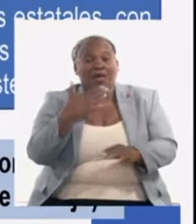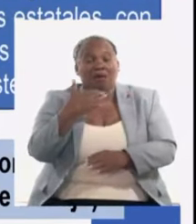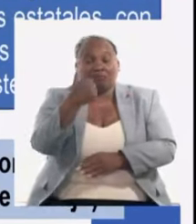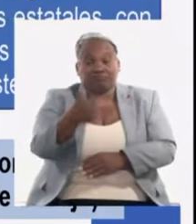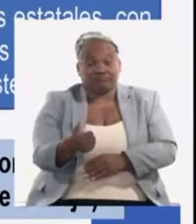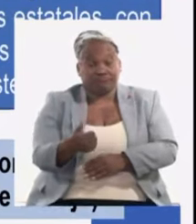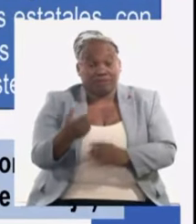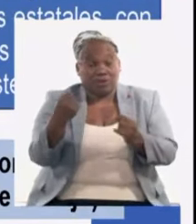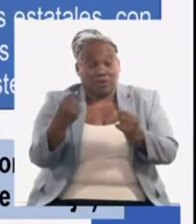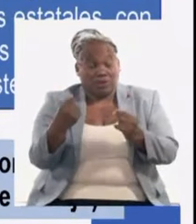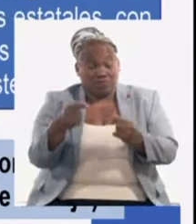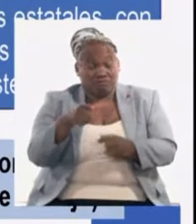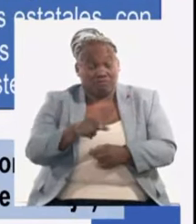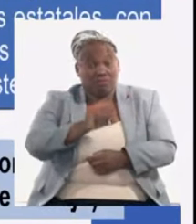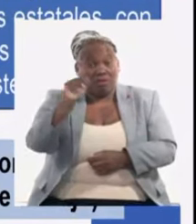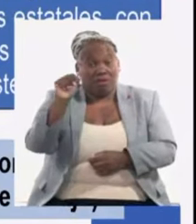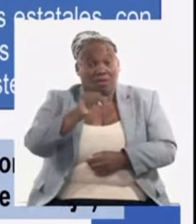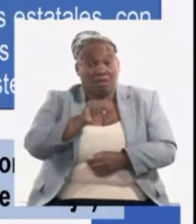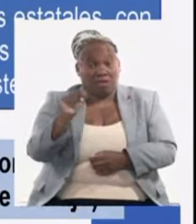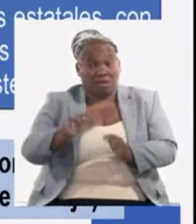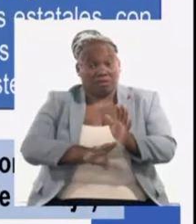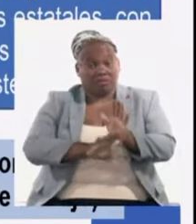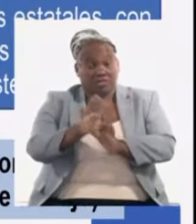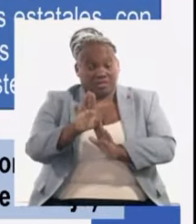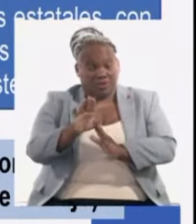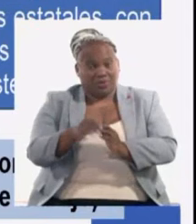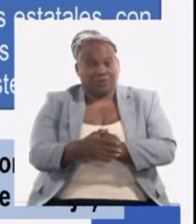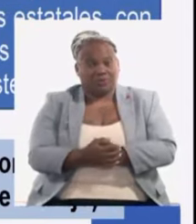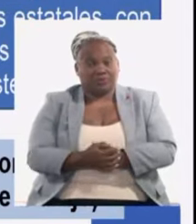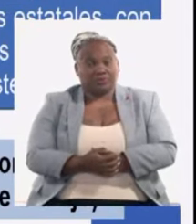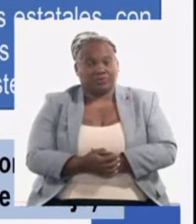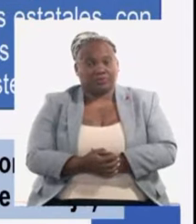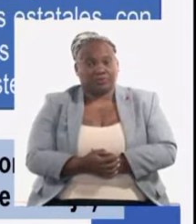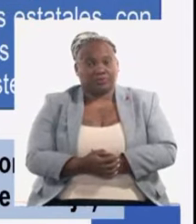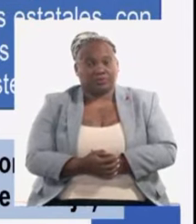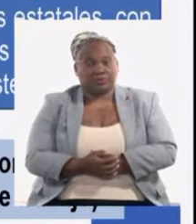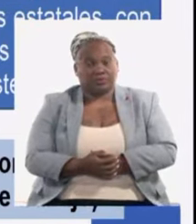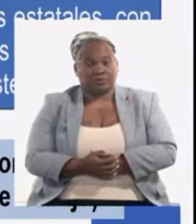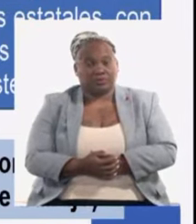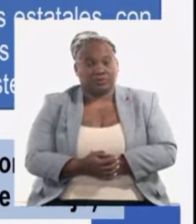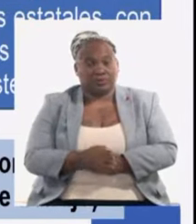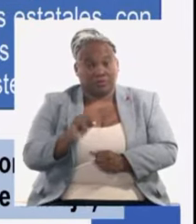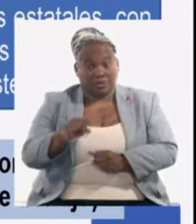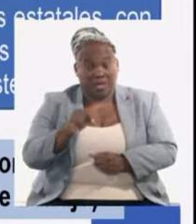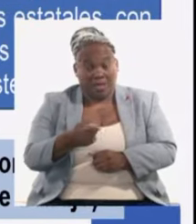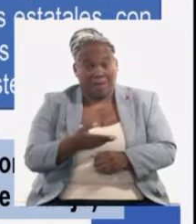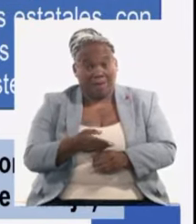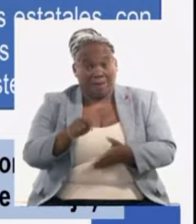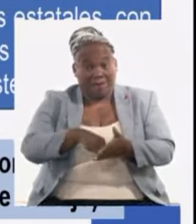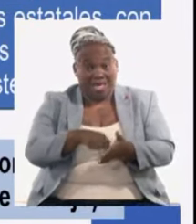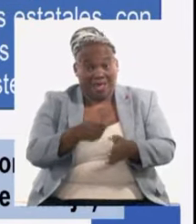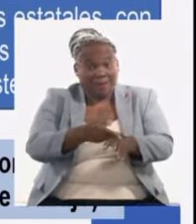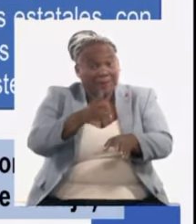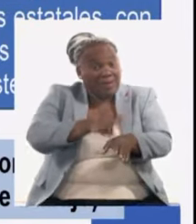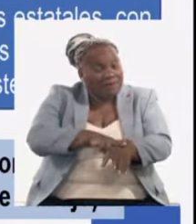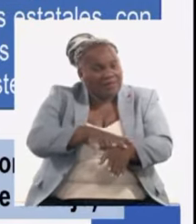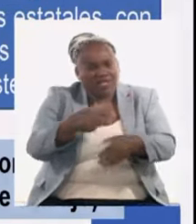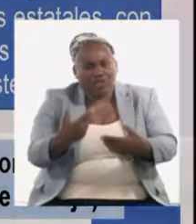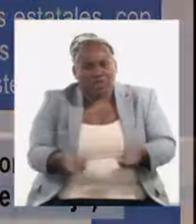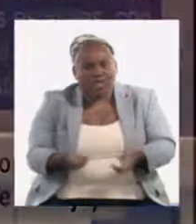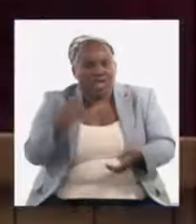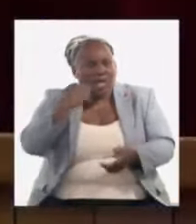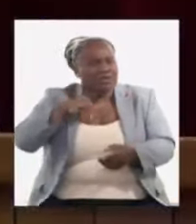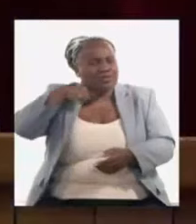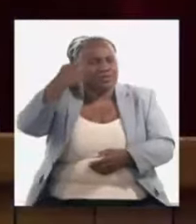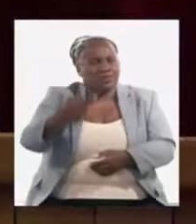económicas y lograr su desarrollo sostenible estamos previendo esto no es una meta previendo para el próximo